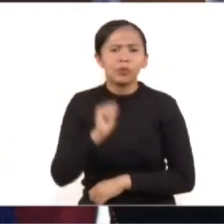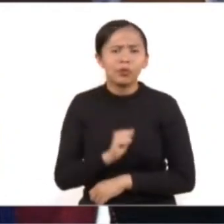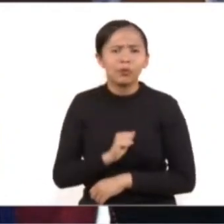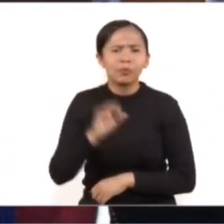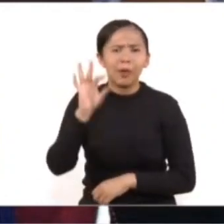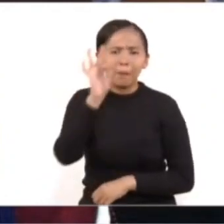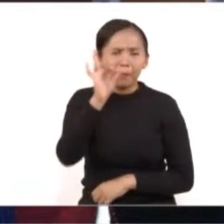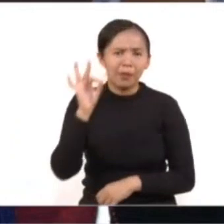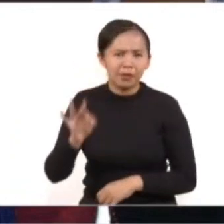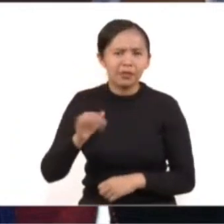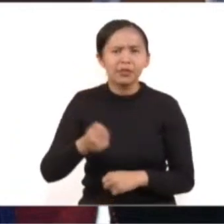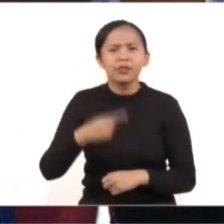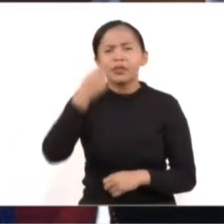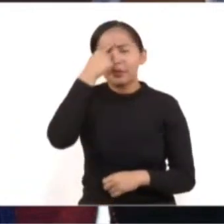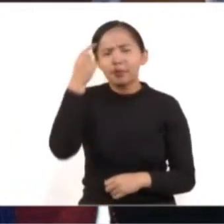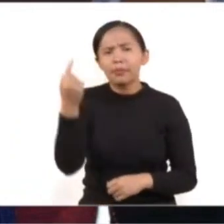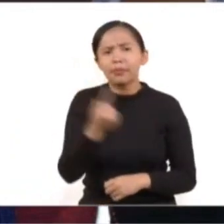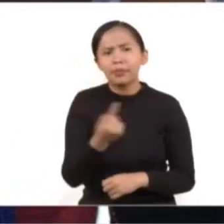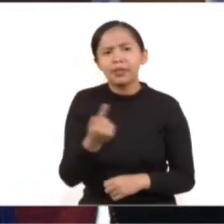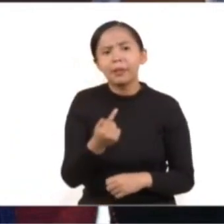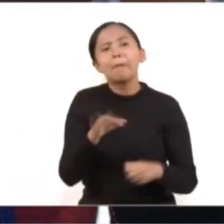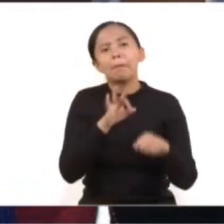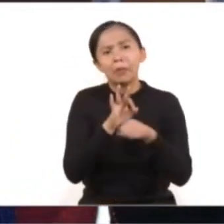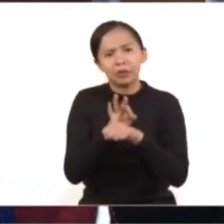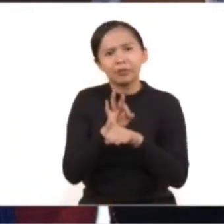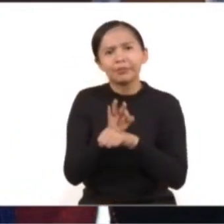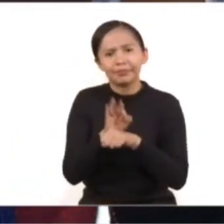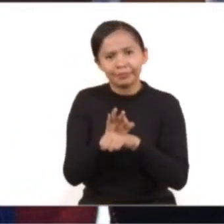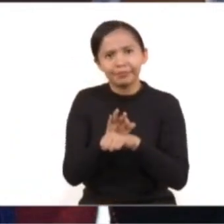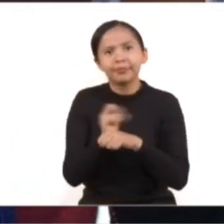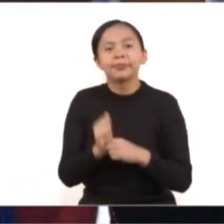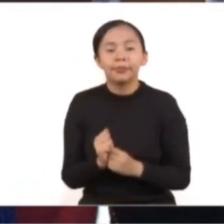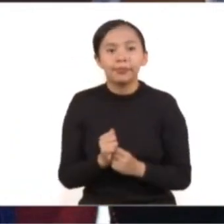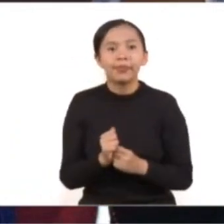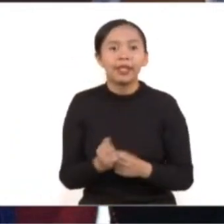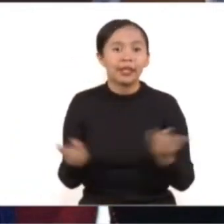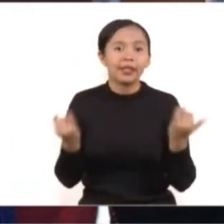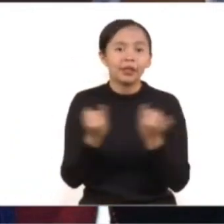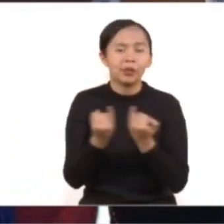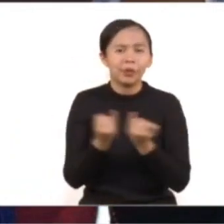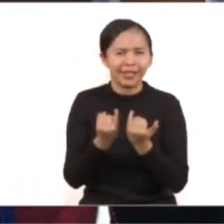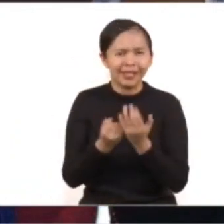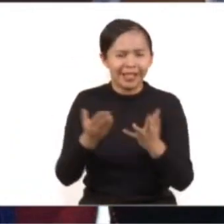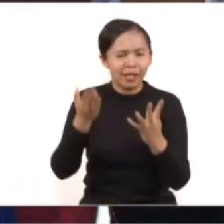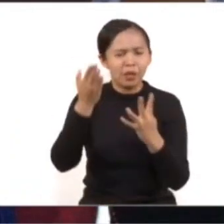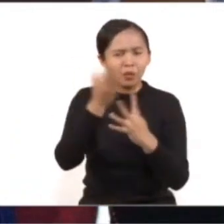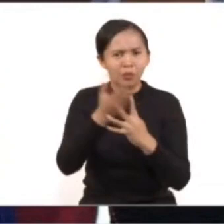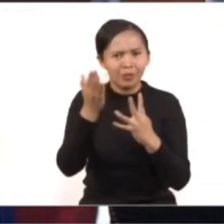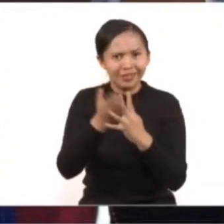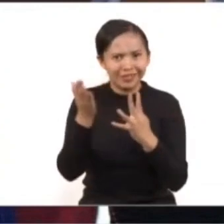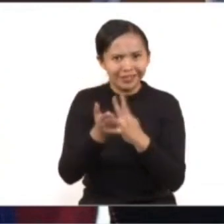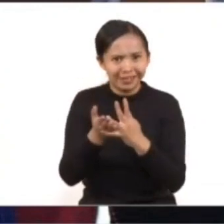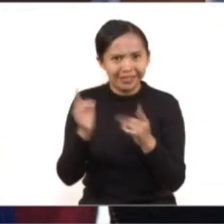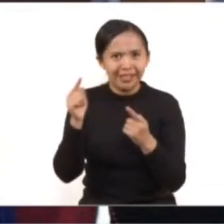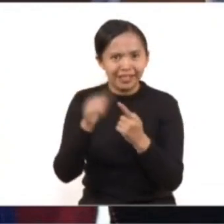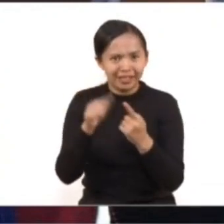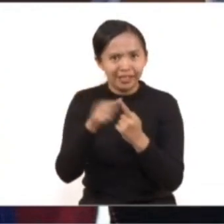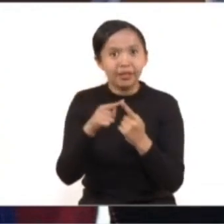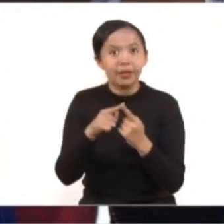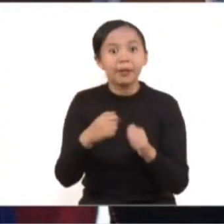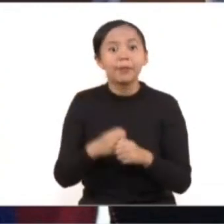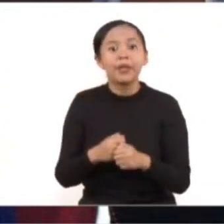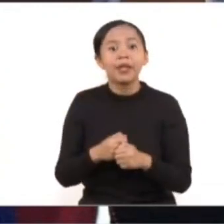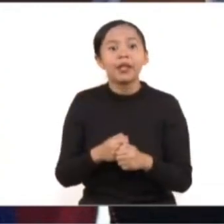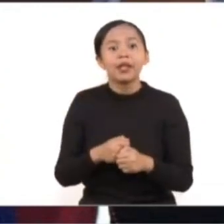los casos detectados en este nivel de riesgo. Adicionalmente, para este primer trimestre se han incorporado